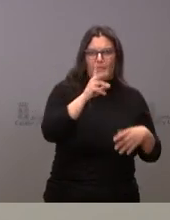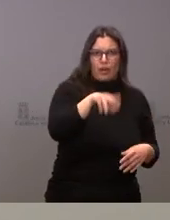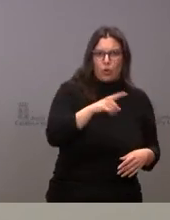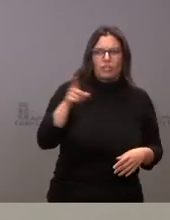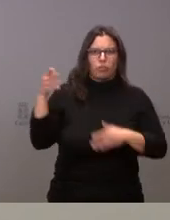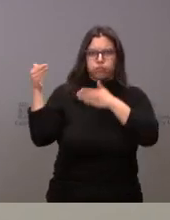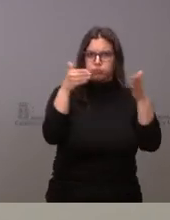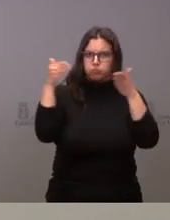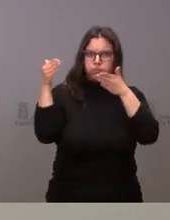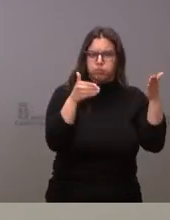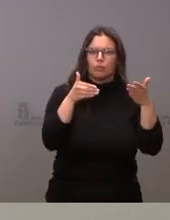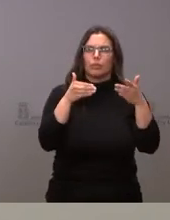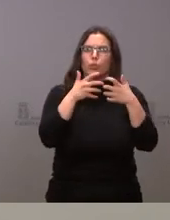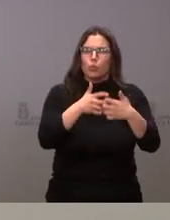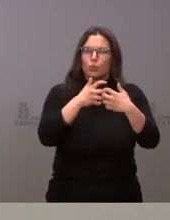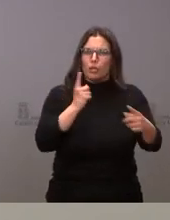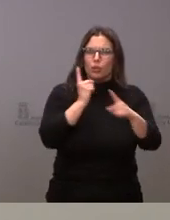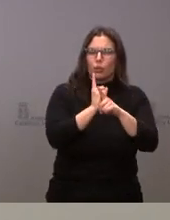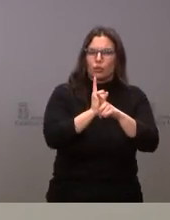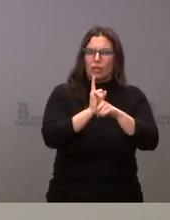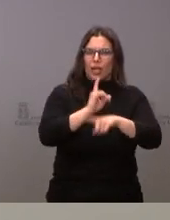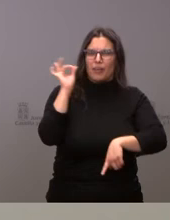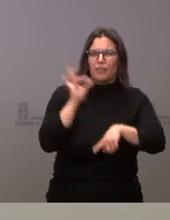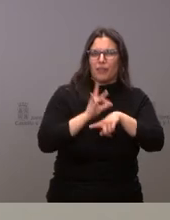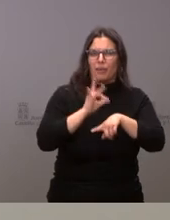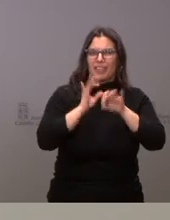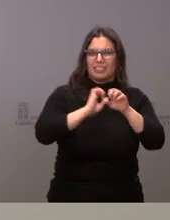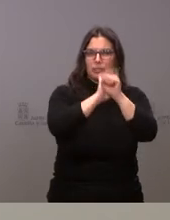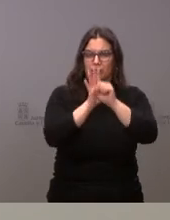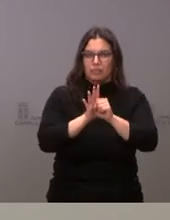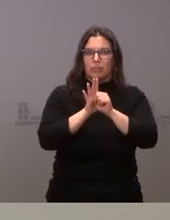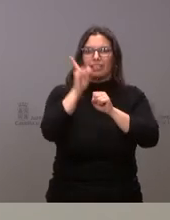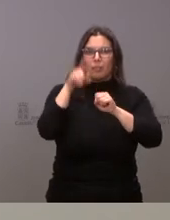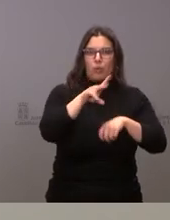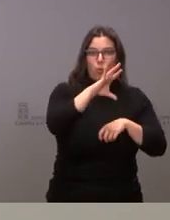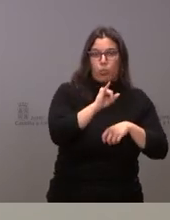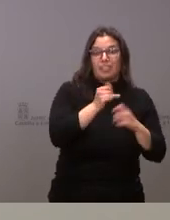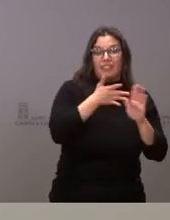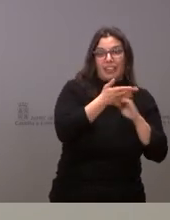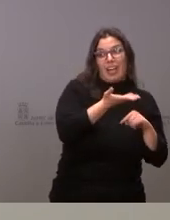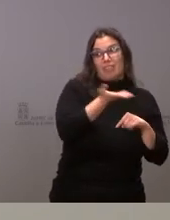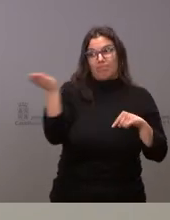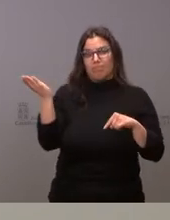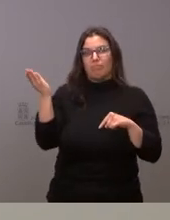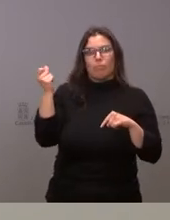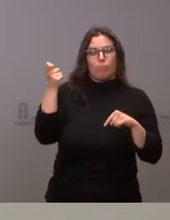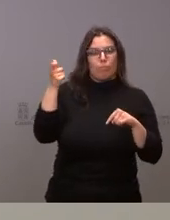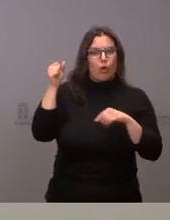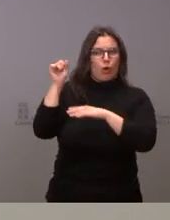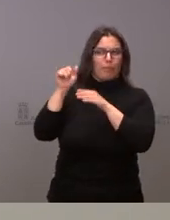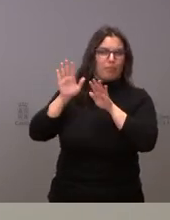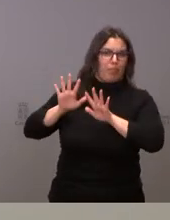lucha contra la enfermedad también en las UCI es muy de agradecer pero esto ha desatendido algunas intervenciones quirúrgicas y también